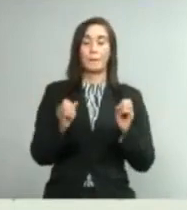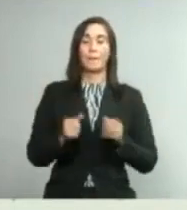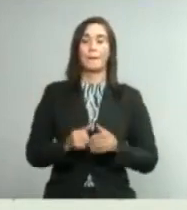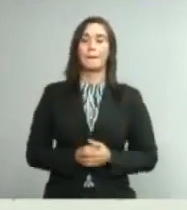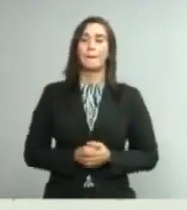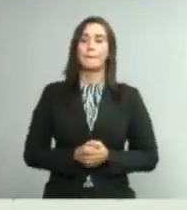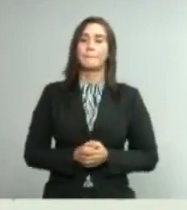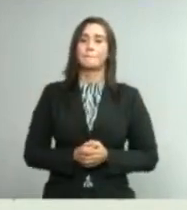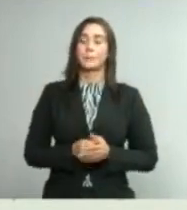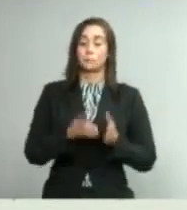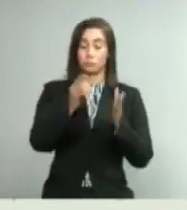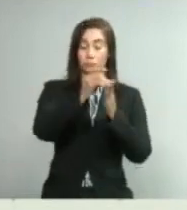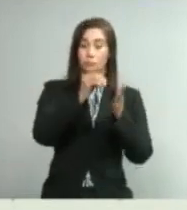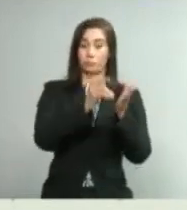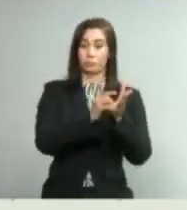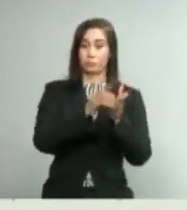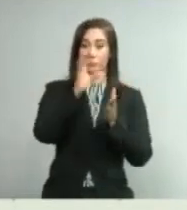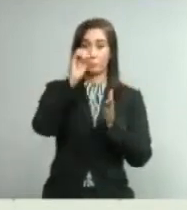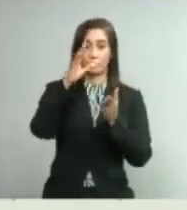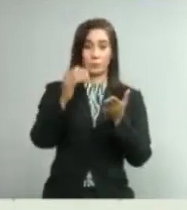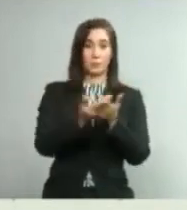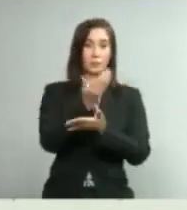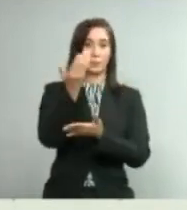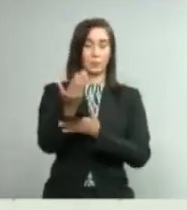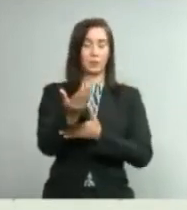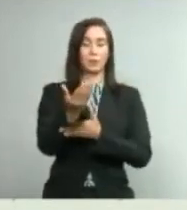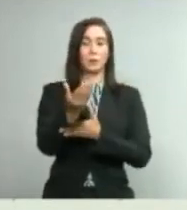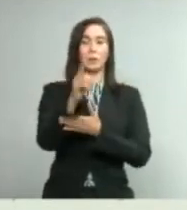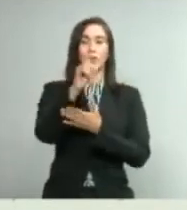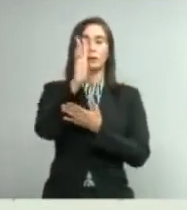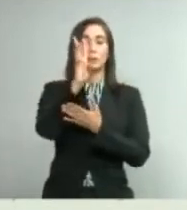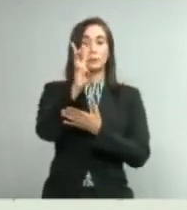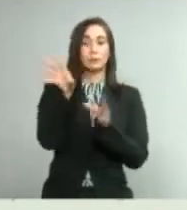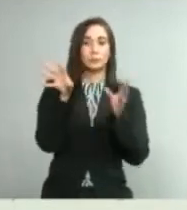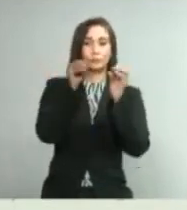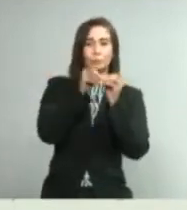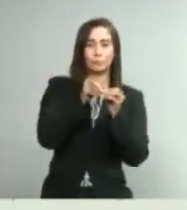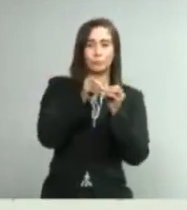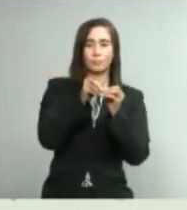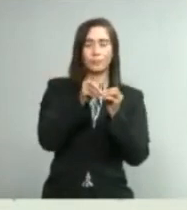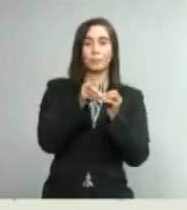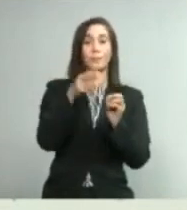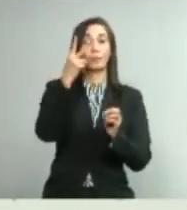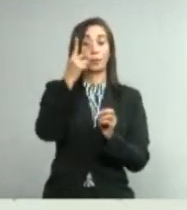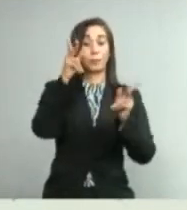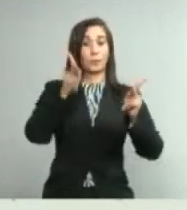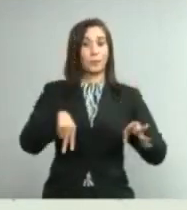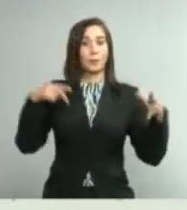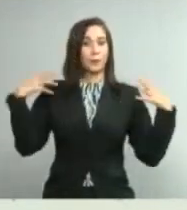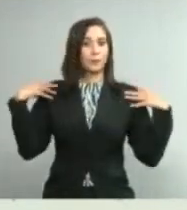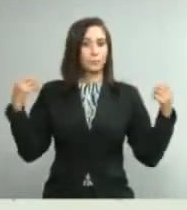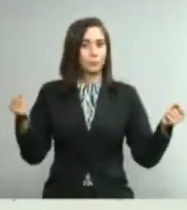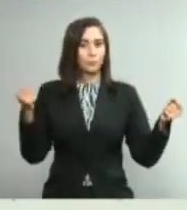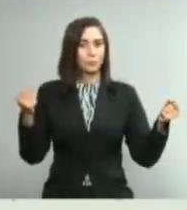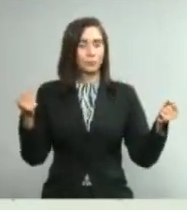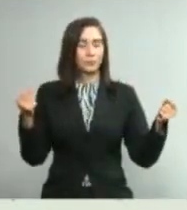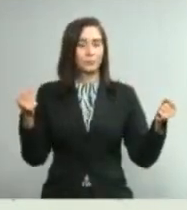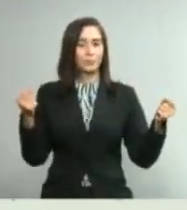Dajabón, cero casos nuevos, 6 acumulados, 2 recuperados,